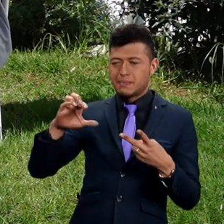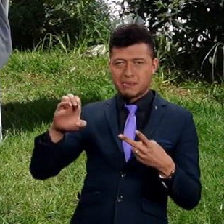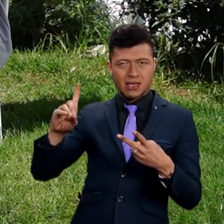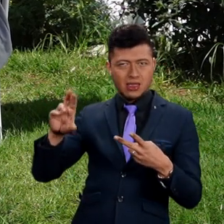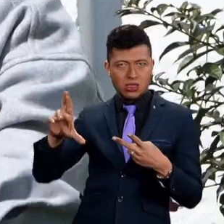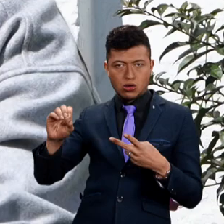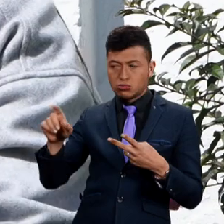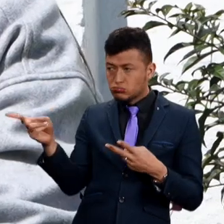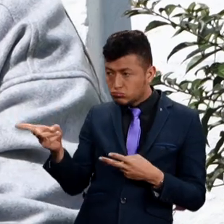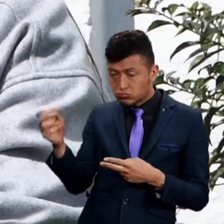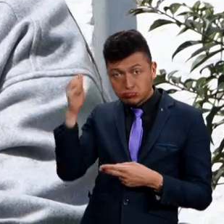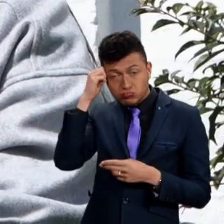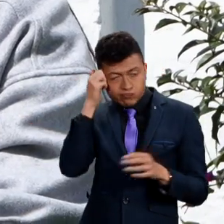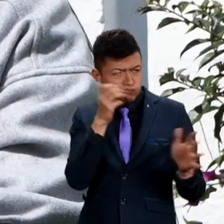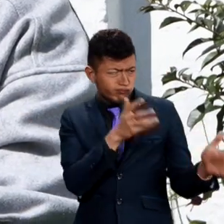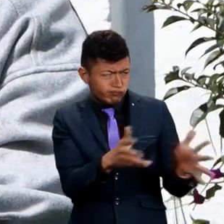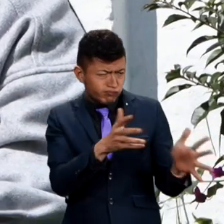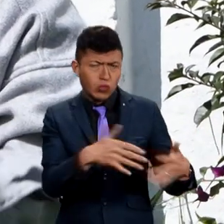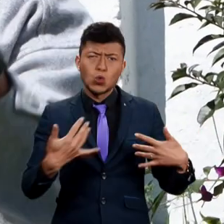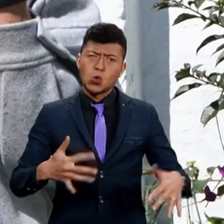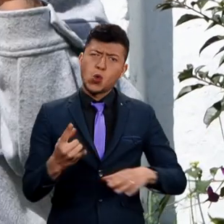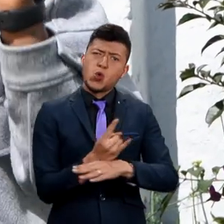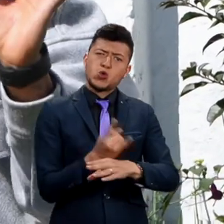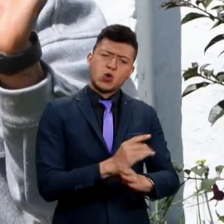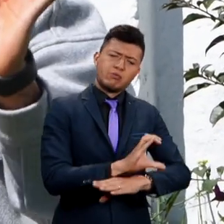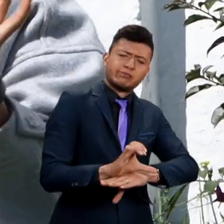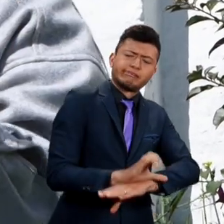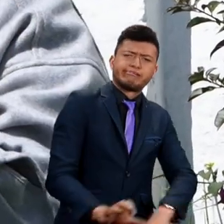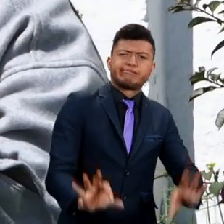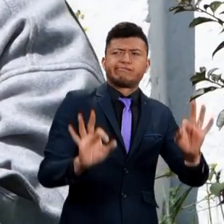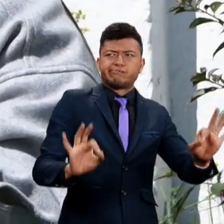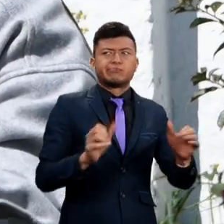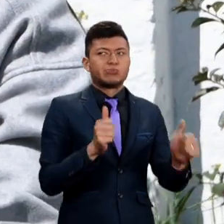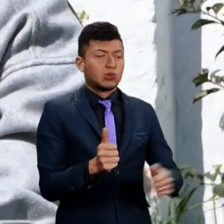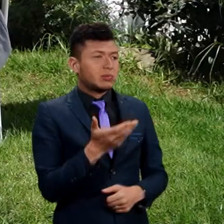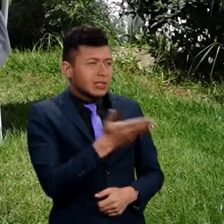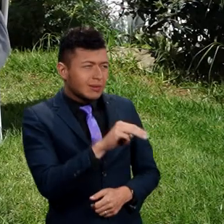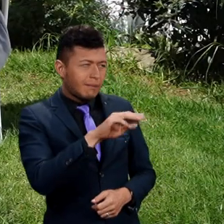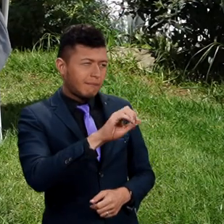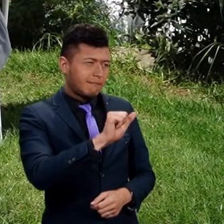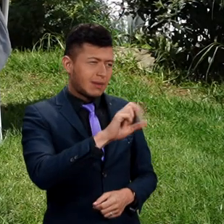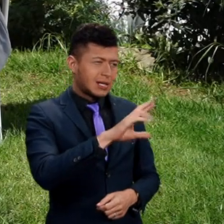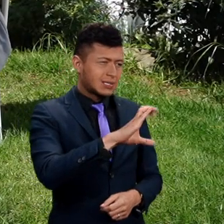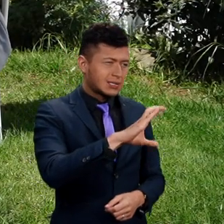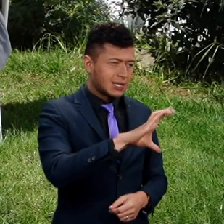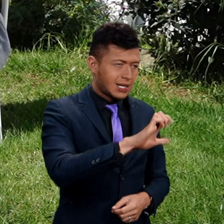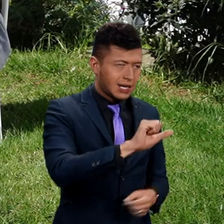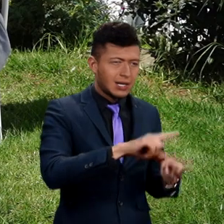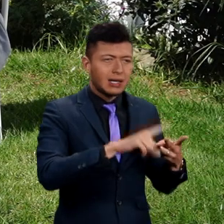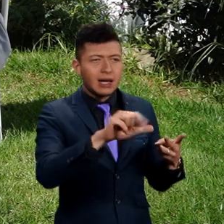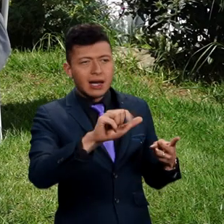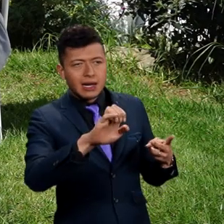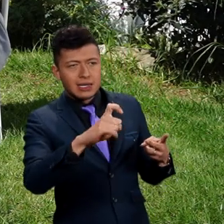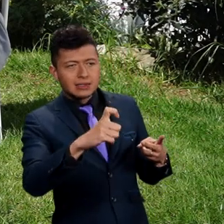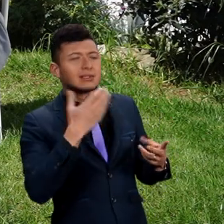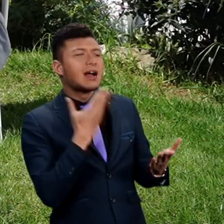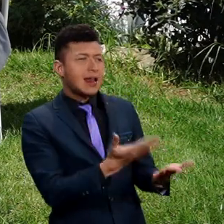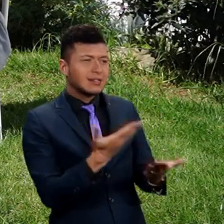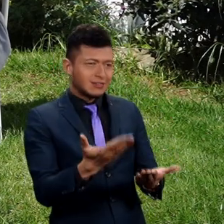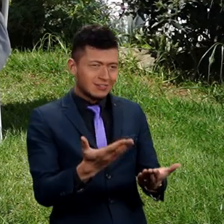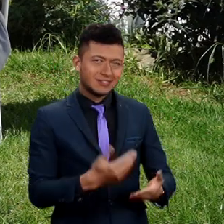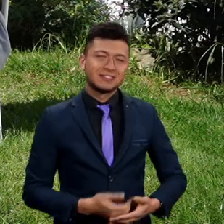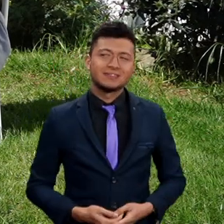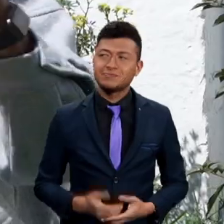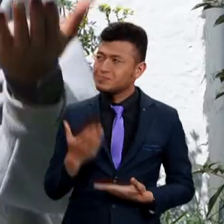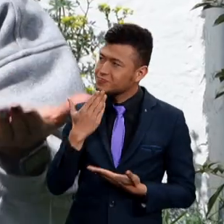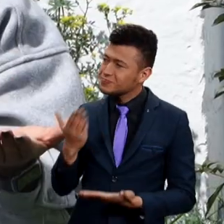profesor Pedro, quienes son los que les han enseñado a hacer un muy buen uso de los computadores. Marcela y Alex, muchas gracias por acompañarnos el día de